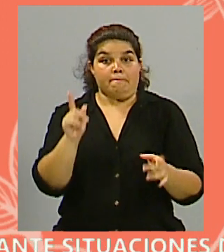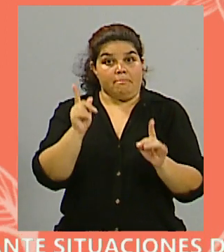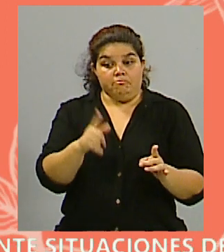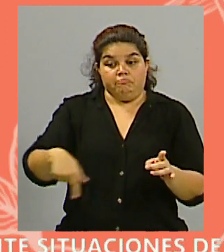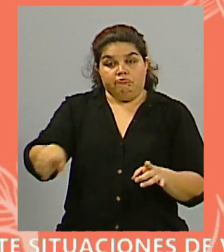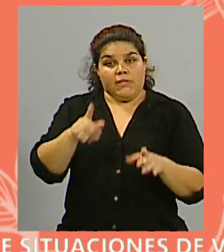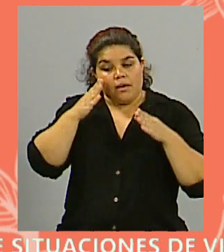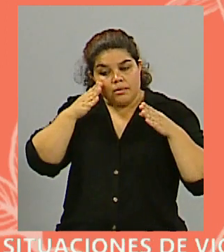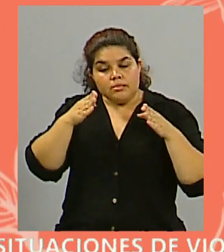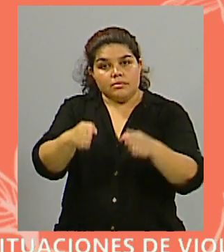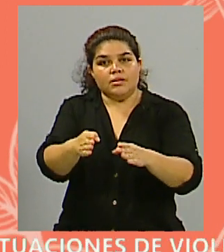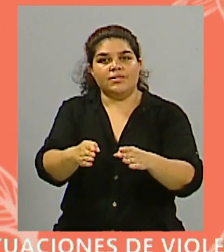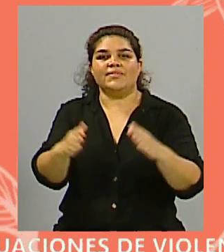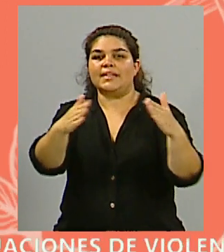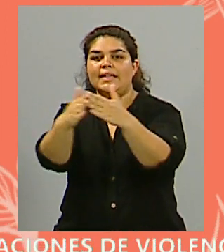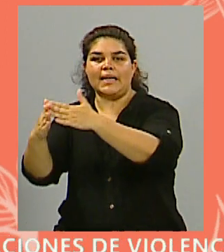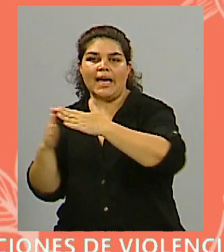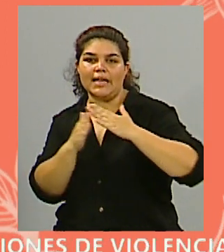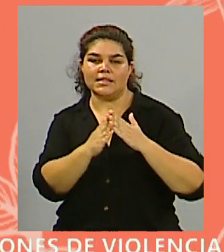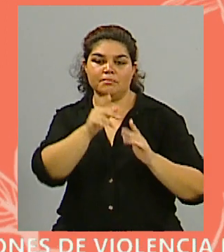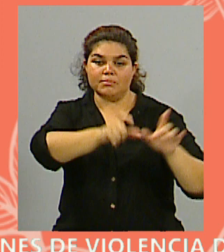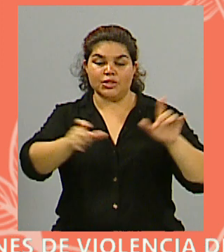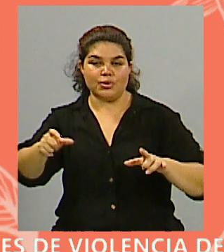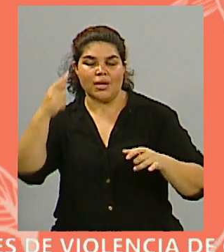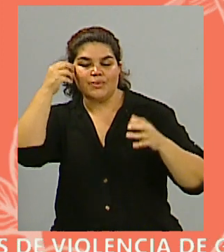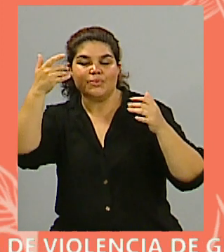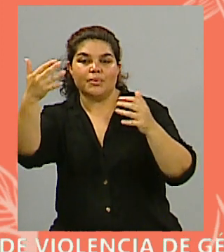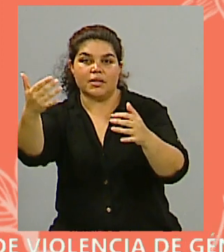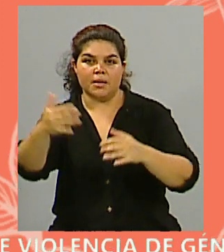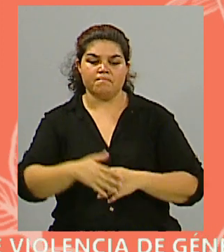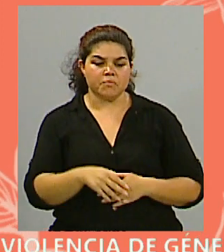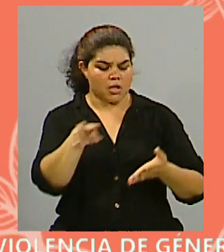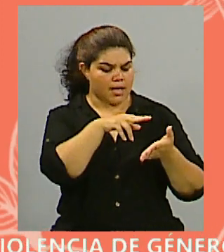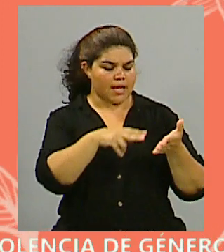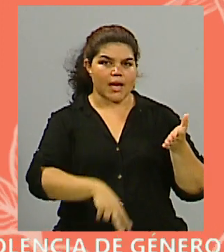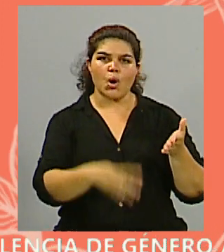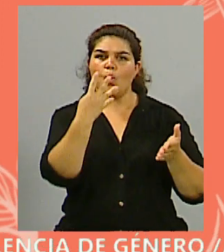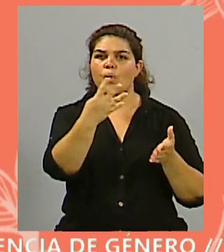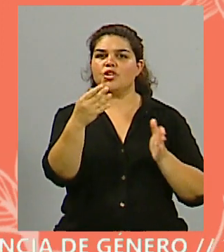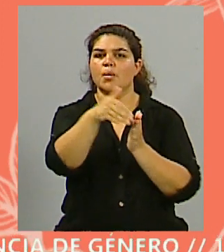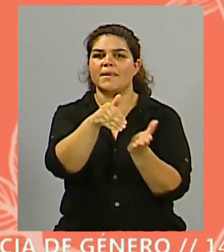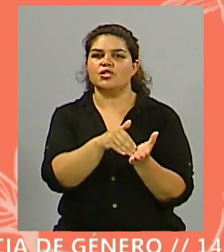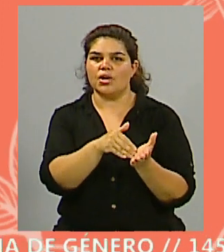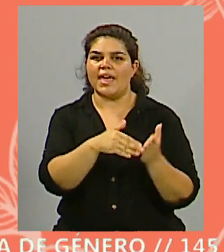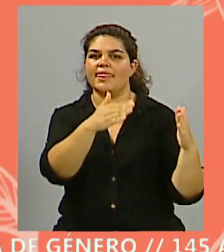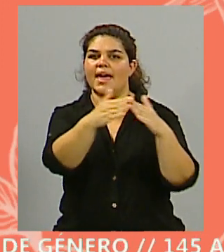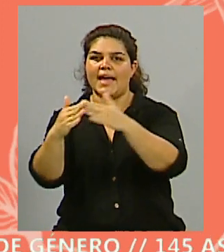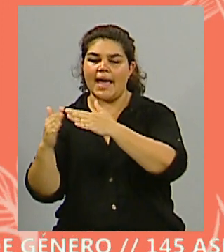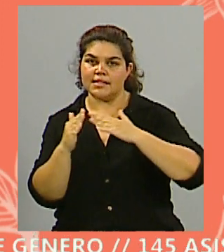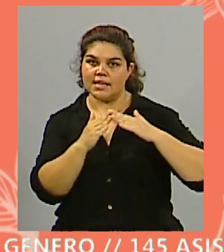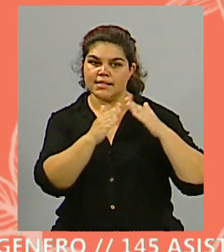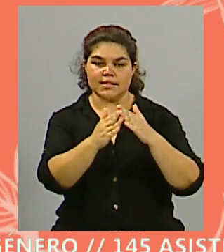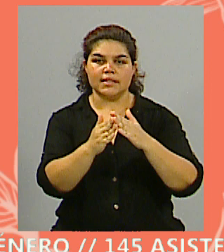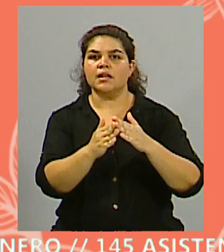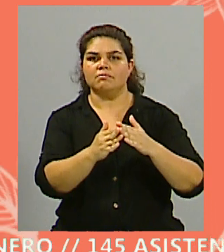mirando datos, de Argentina 4 millones de hogares tienen alguna falla o no están en las